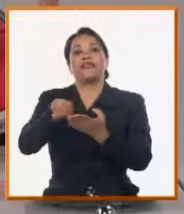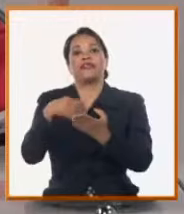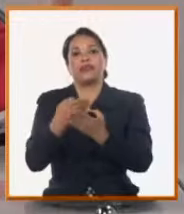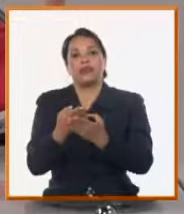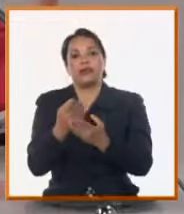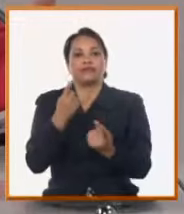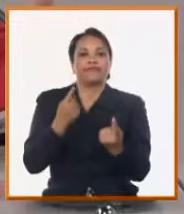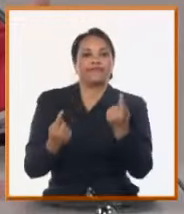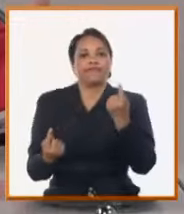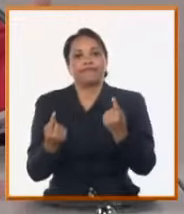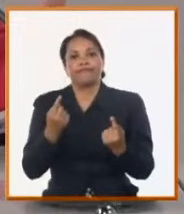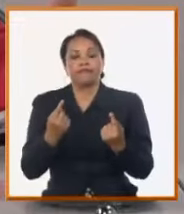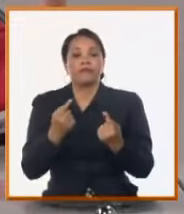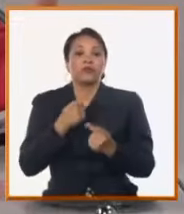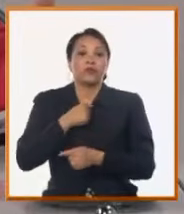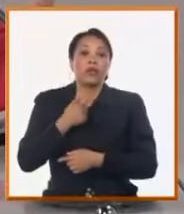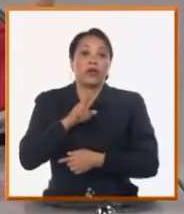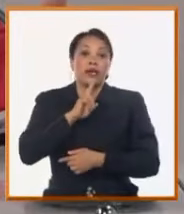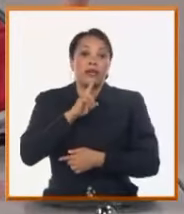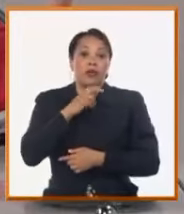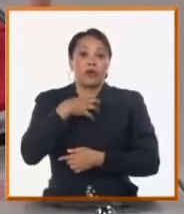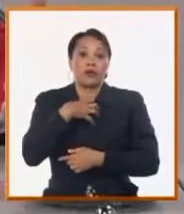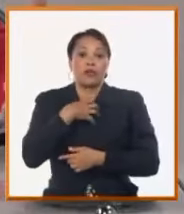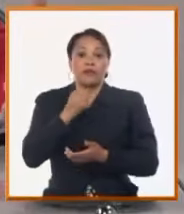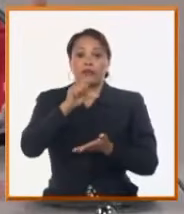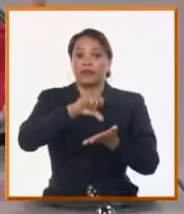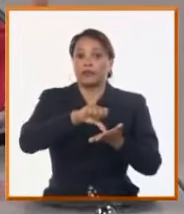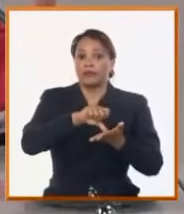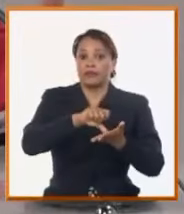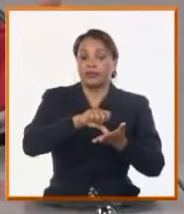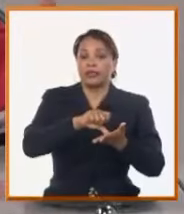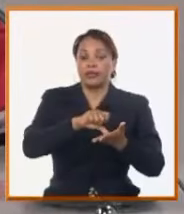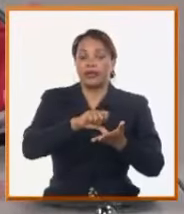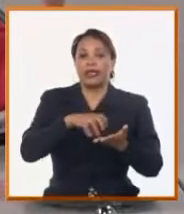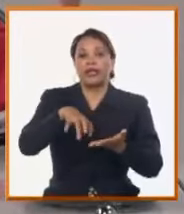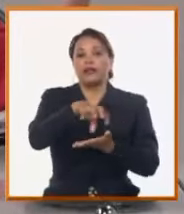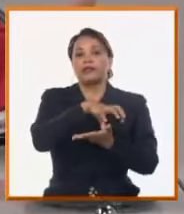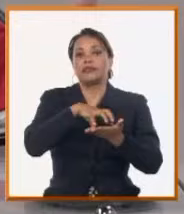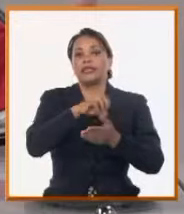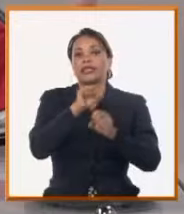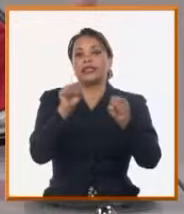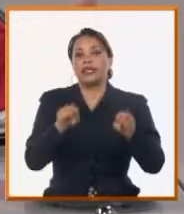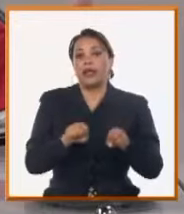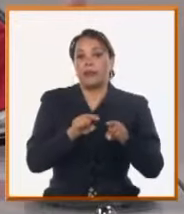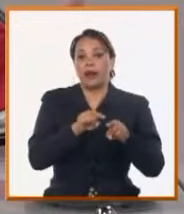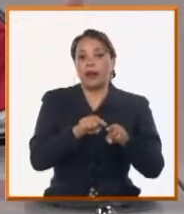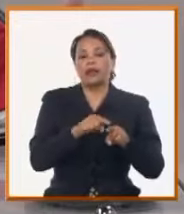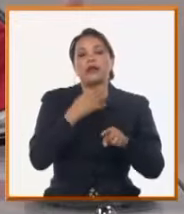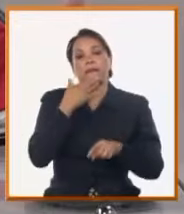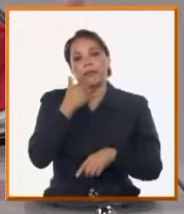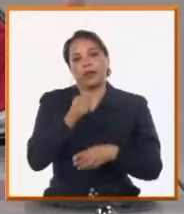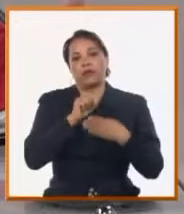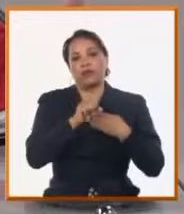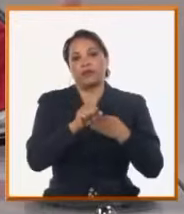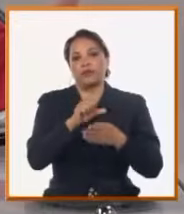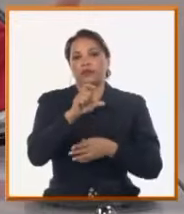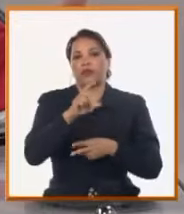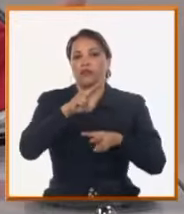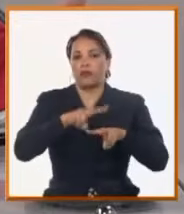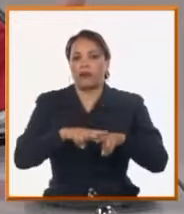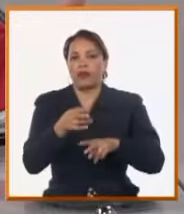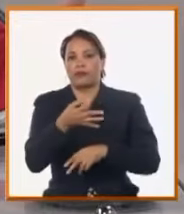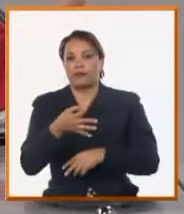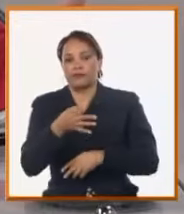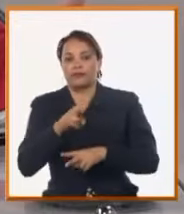tratar de que con el agua que teníamos en el centro, o en el sistema central, poder dar un poquito mejor servicio en Centro Habana, en La Habana